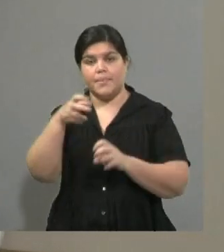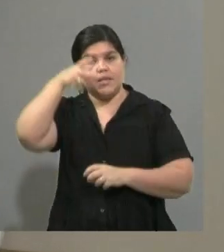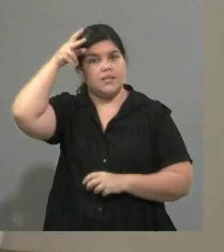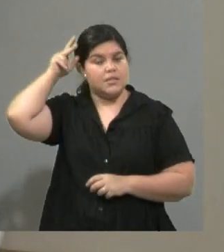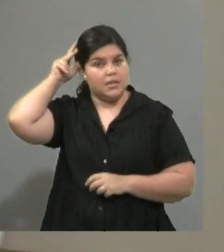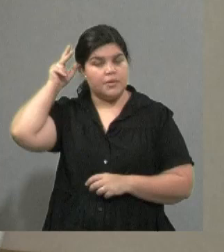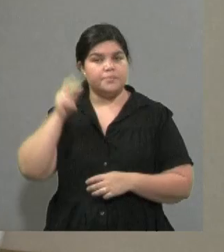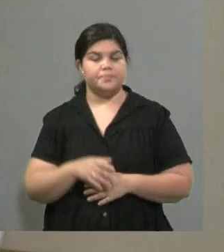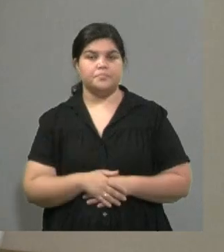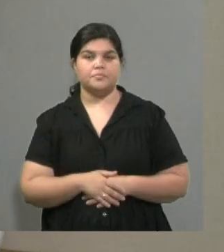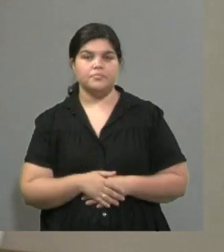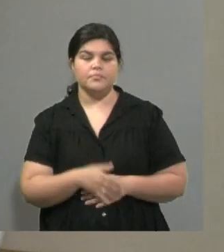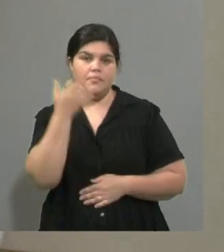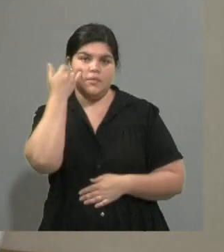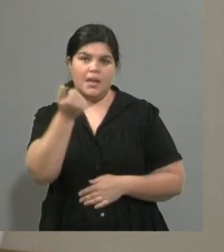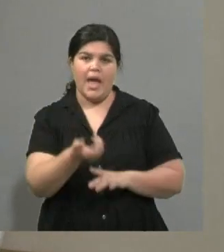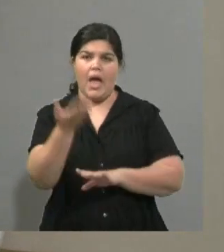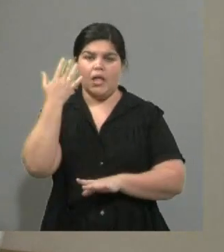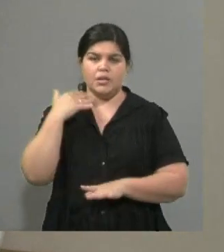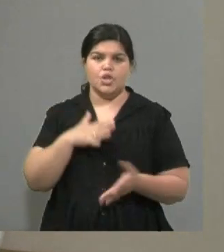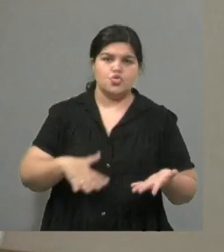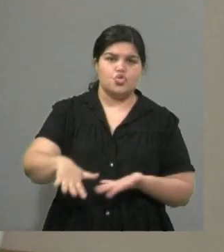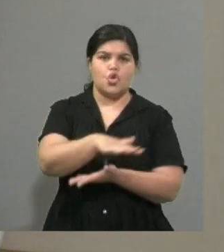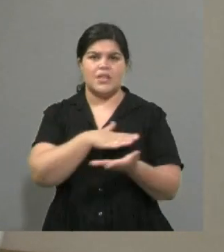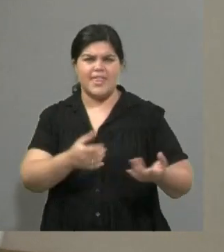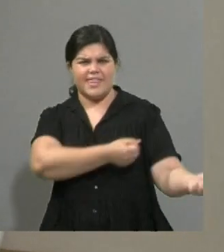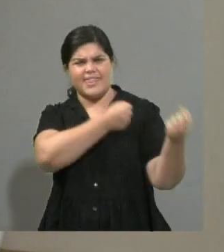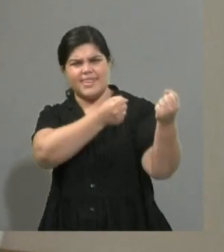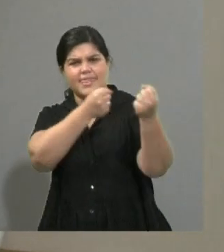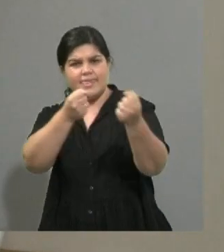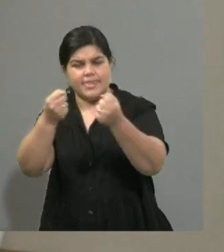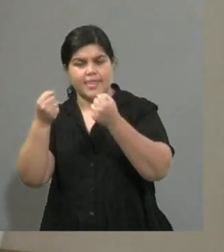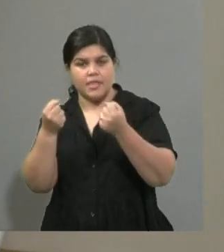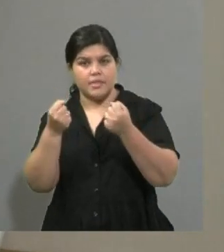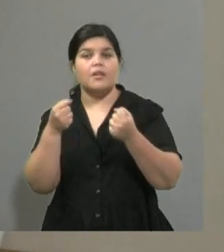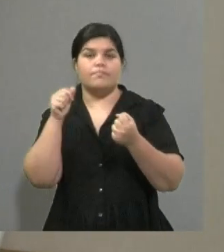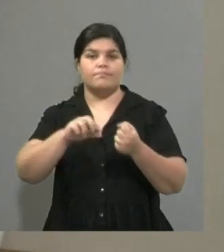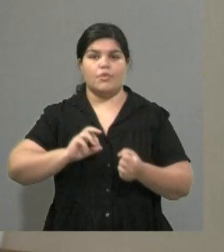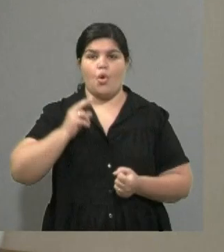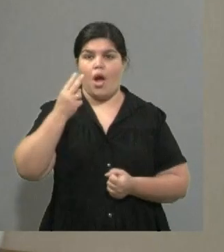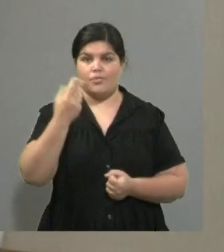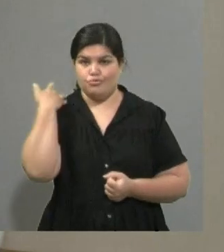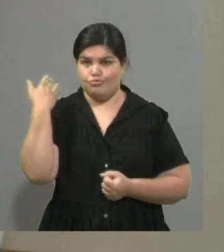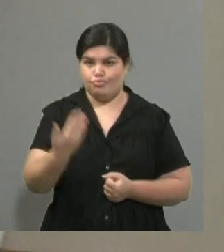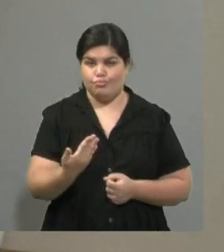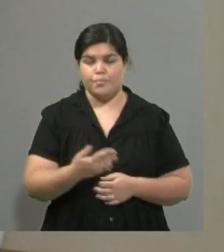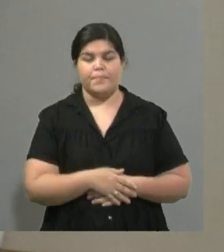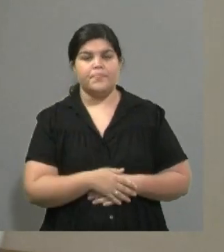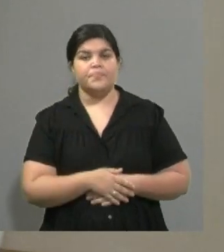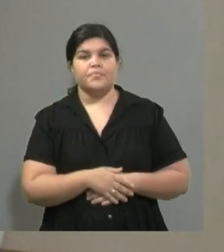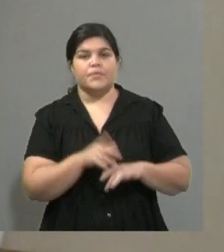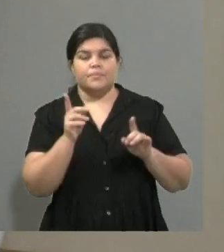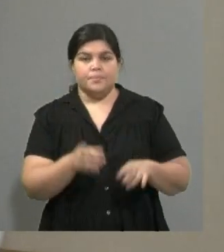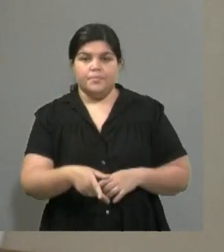dos años del estallido social, obviamente se ha estado hablando mucho de este tema, pero además porque hoy por hoy Chile está atravesando un momento